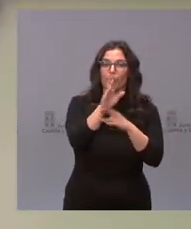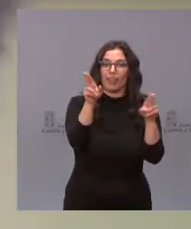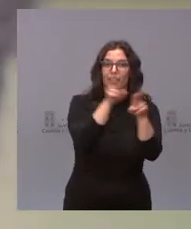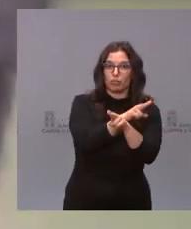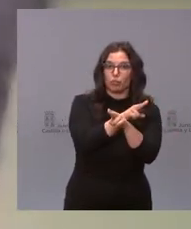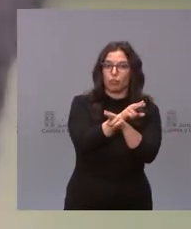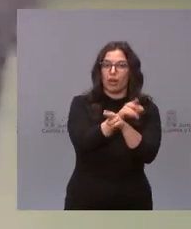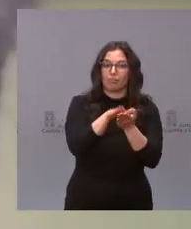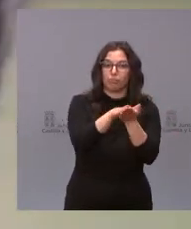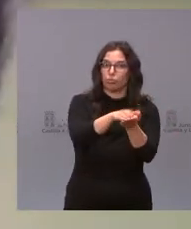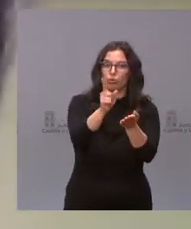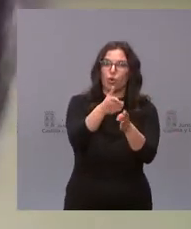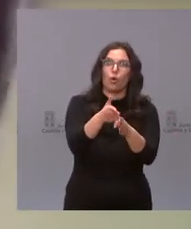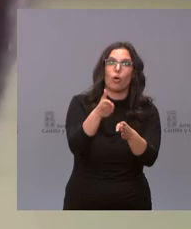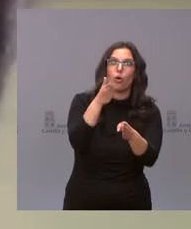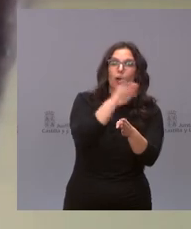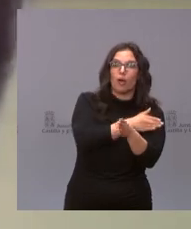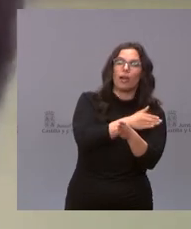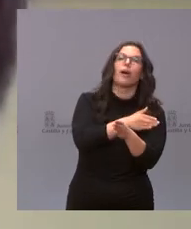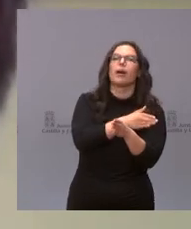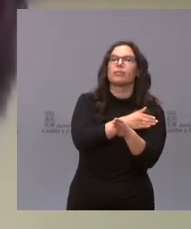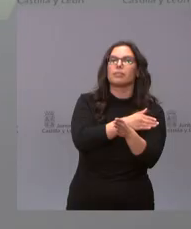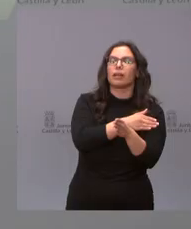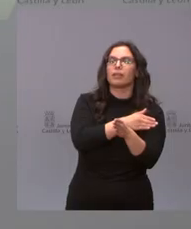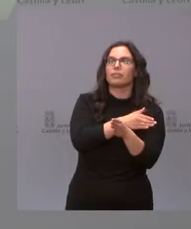para la negociación de la alcaldía de Salamanca muchas gracias